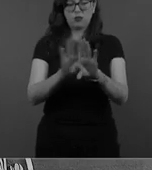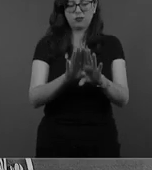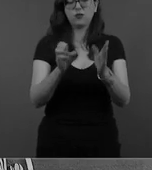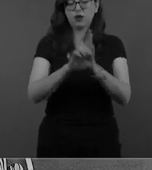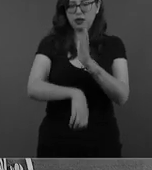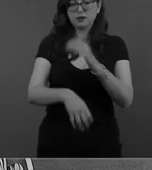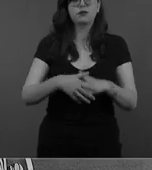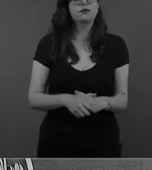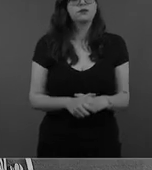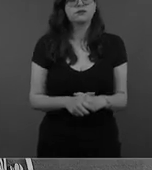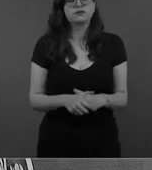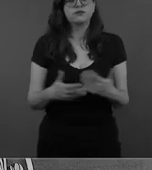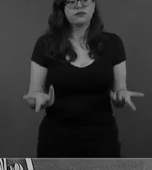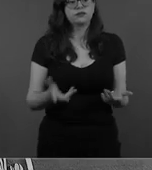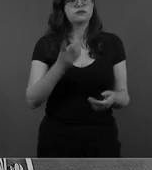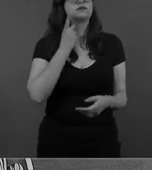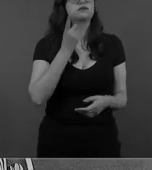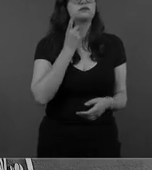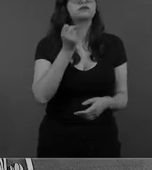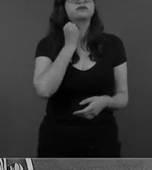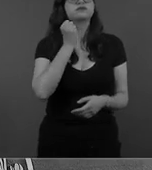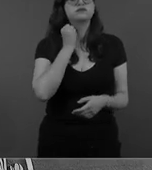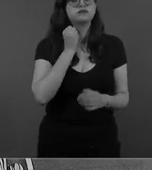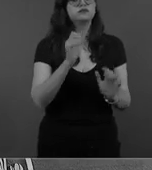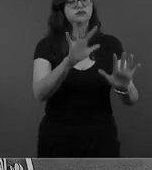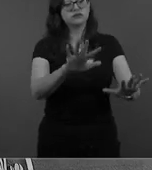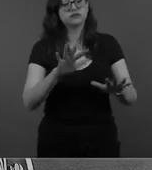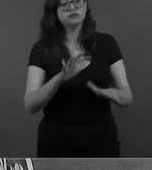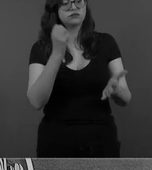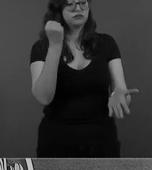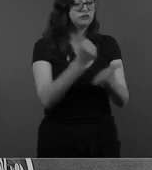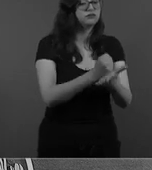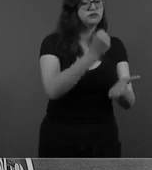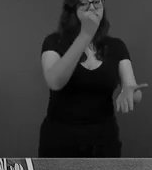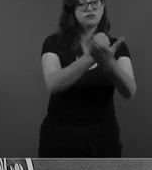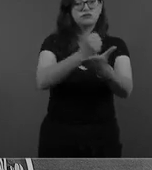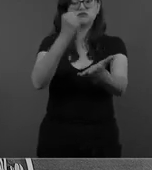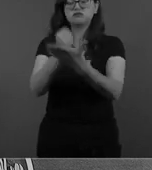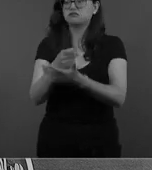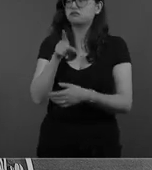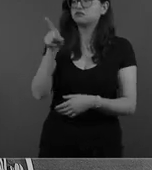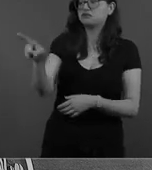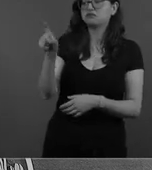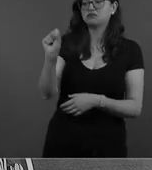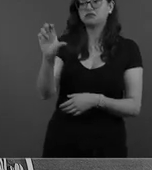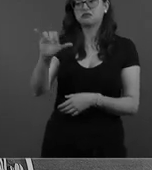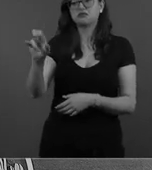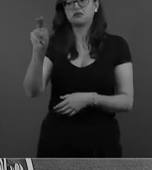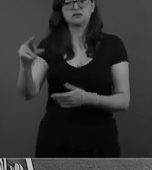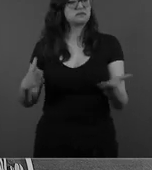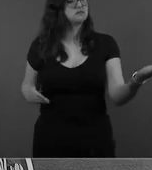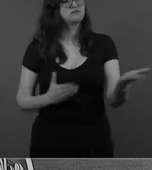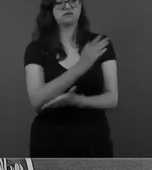proceda la suspensión con efectos generales. Conocemos varios casos, está el caso de la